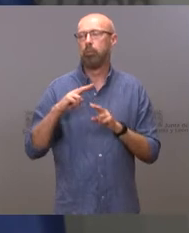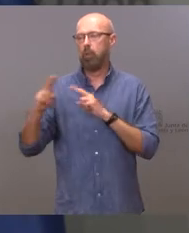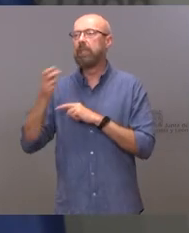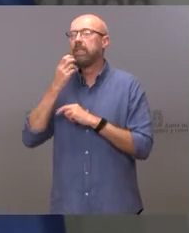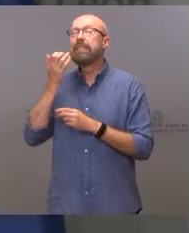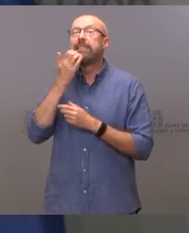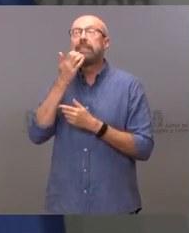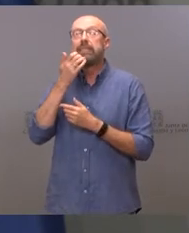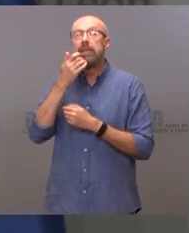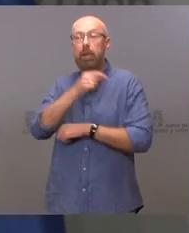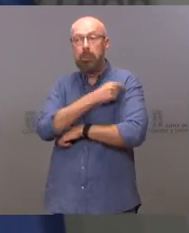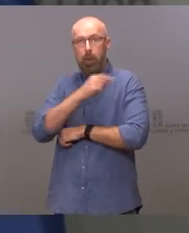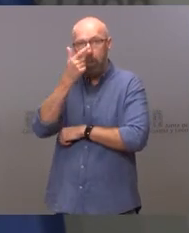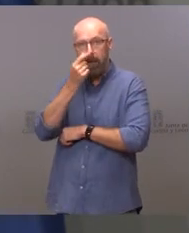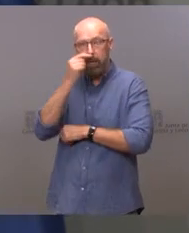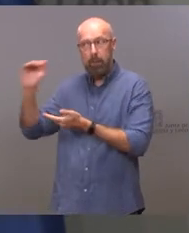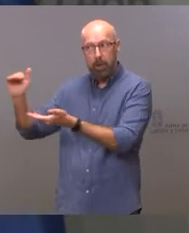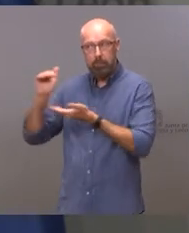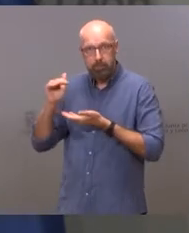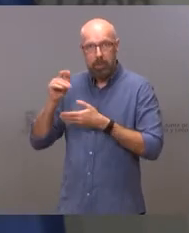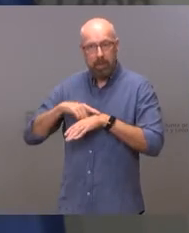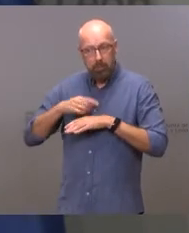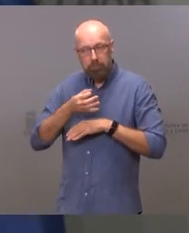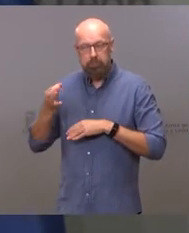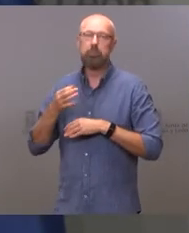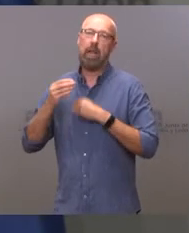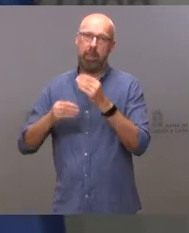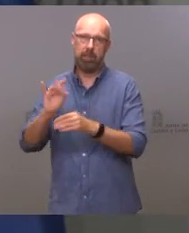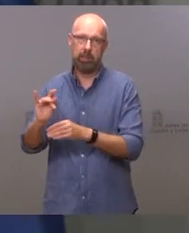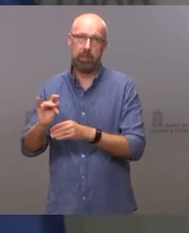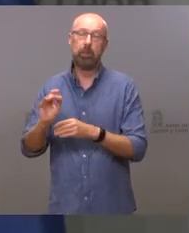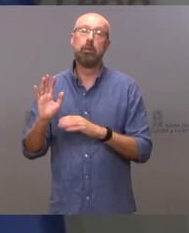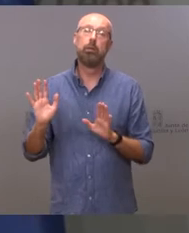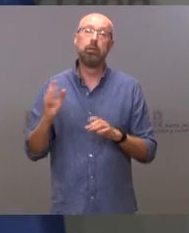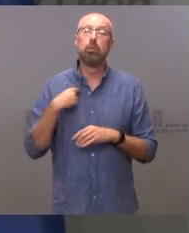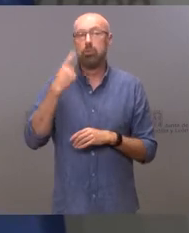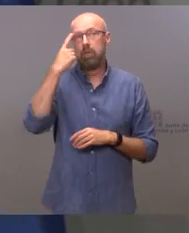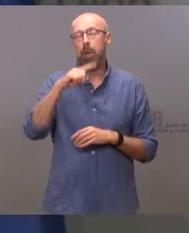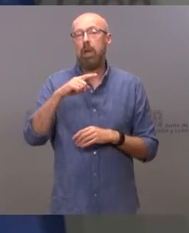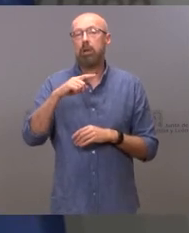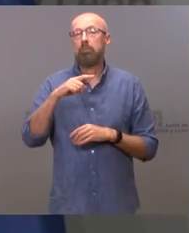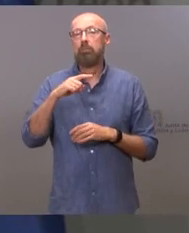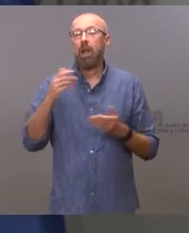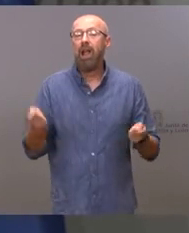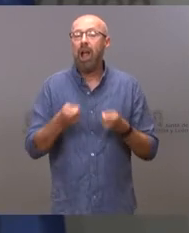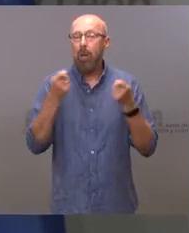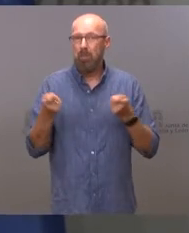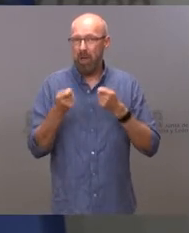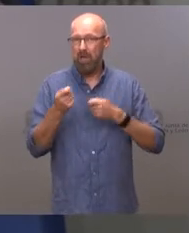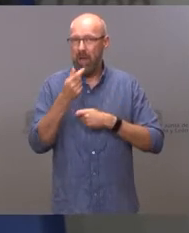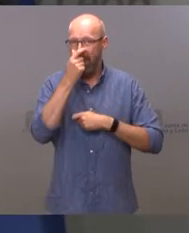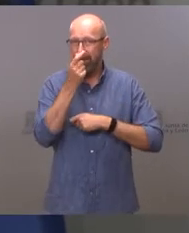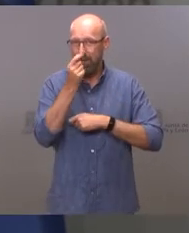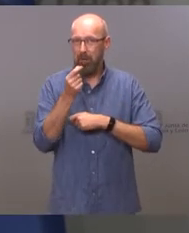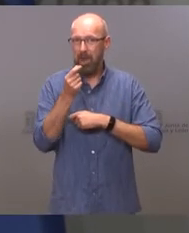cuándo llegan los suministros de la campaña de la gripe. Usted sabe que la campaña de la gripe se retrasa, vamos, retrasa. Empiezan esas fechas porque